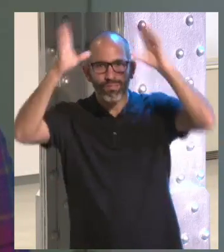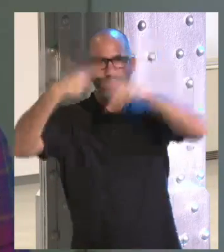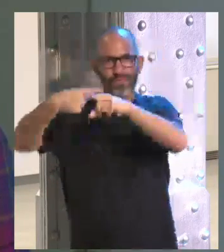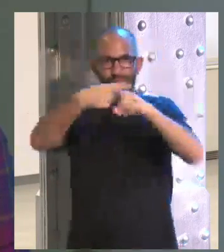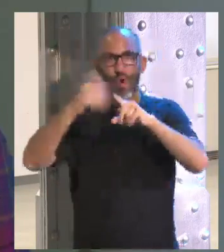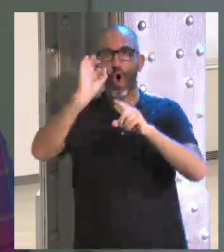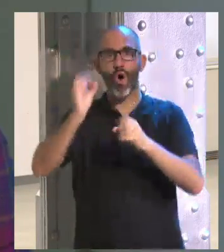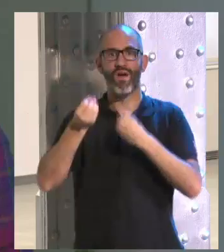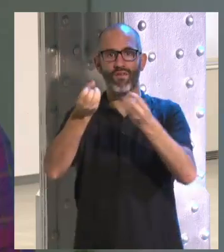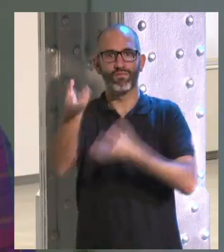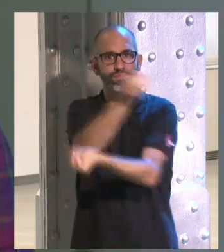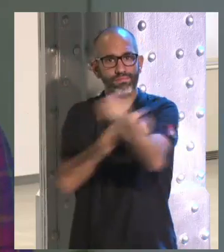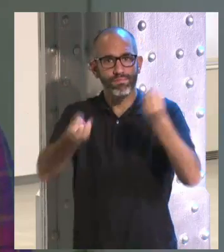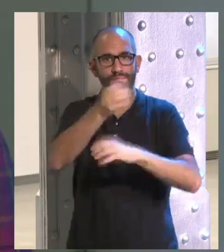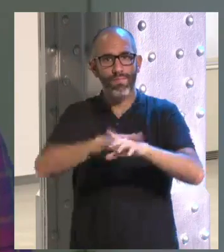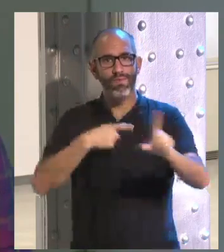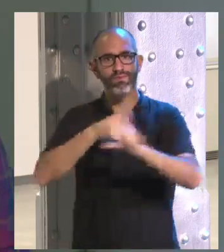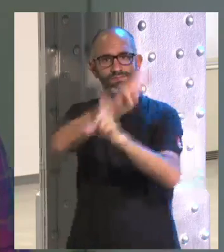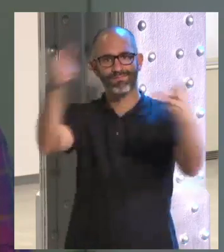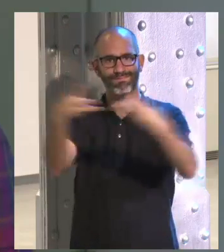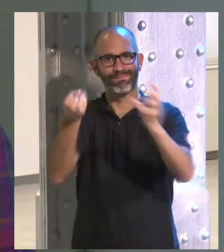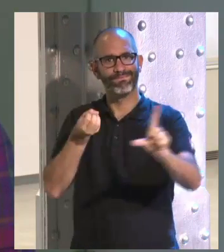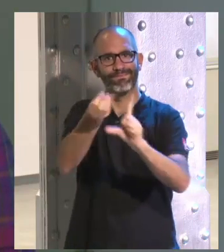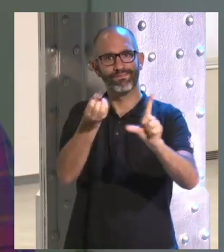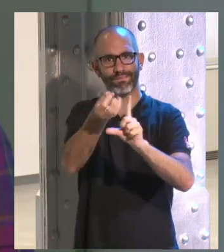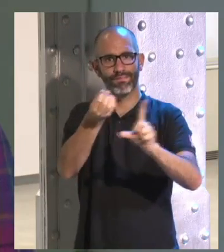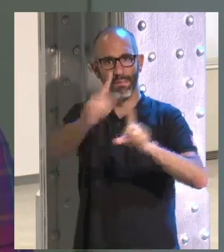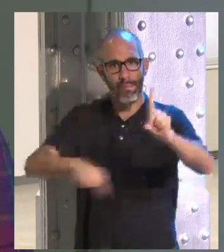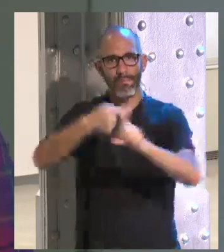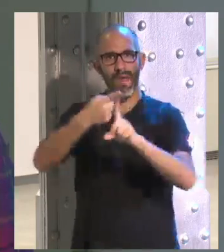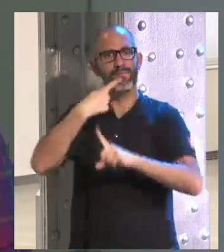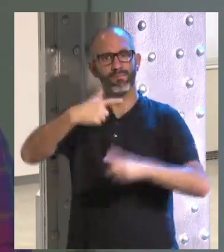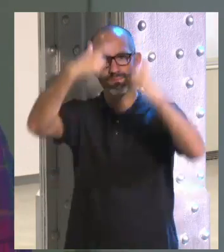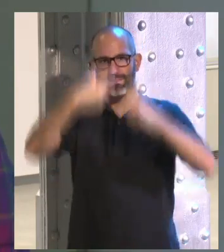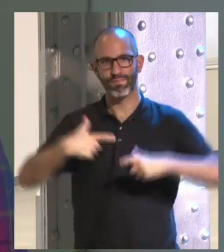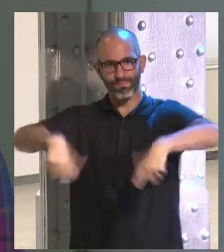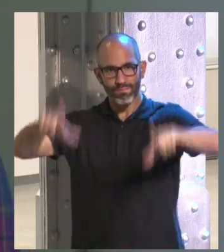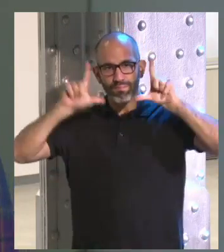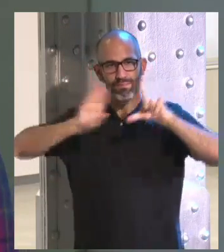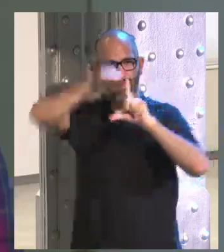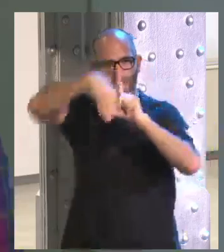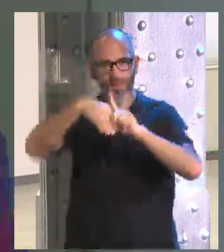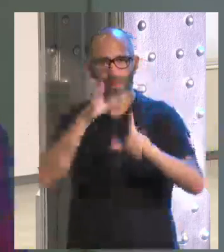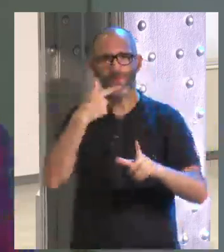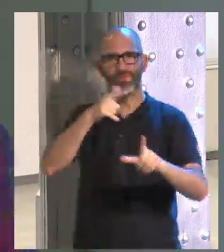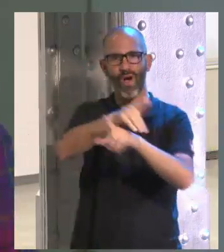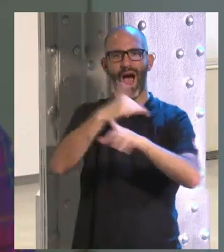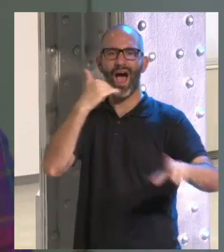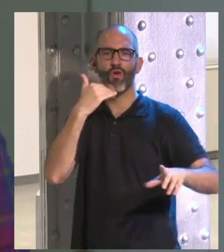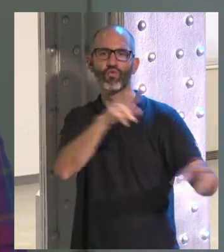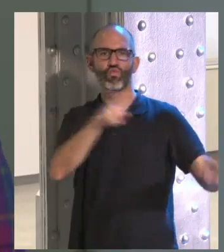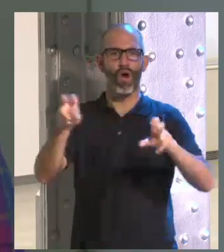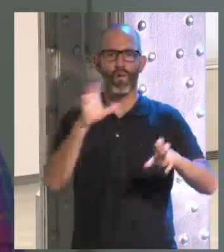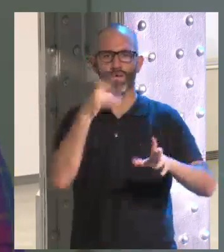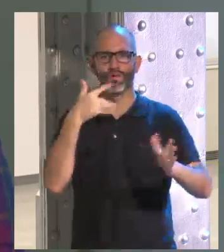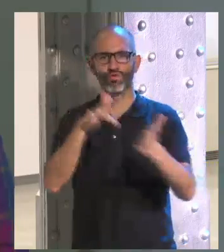informaciones subiéndolas a la red y le dan tanto valor a ello como a vivirlas en primera persona. Se trata de un fenómeno nuevo y disruptivo